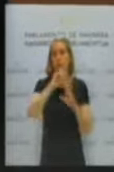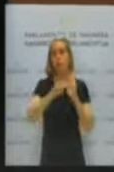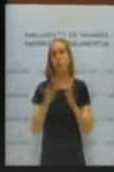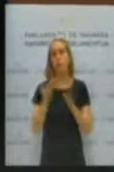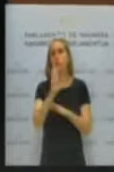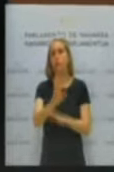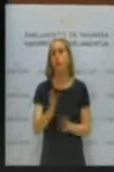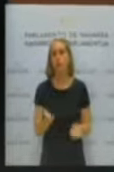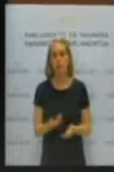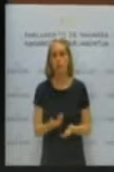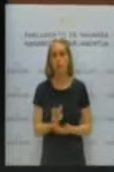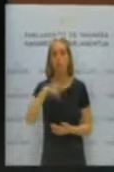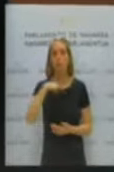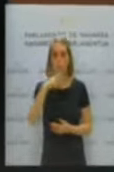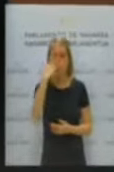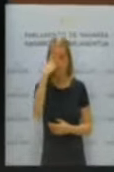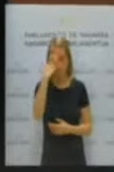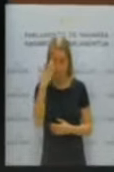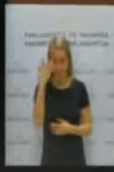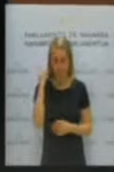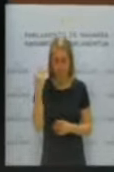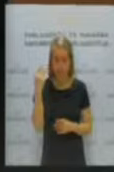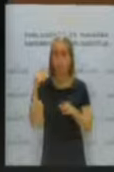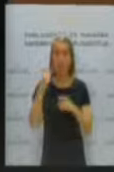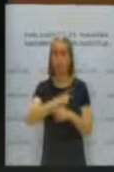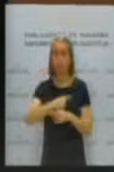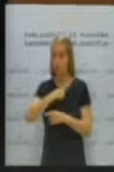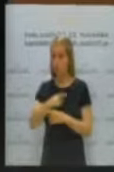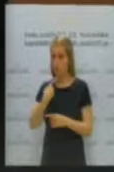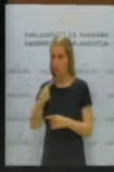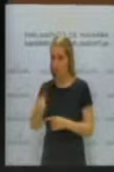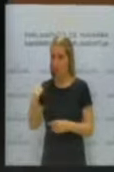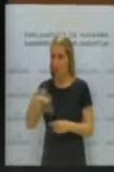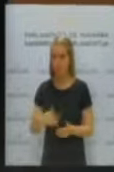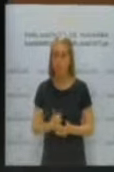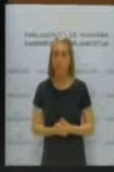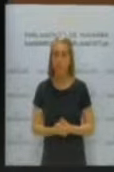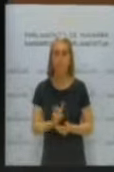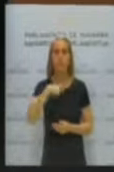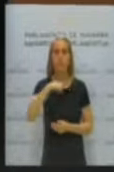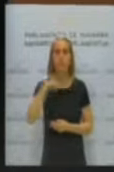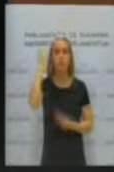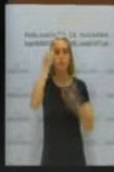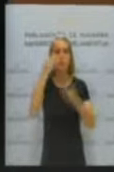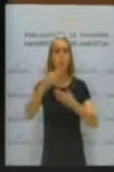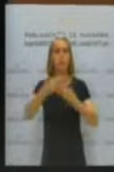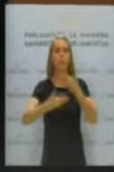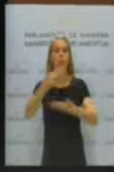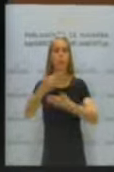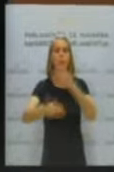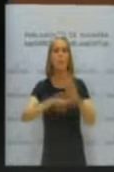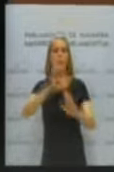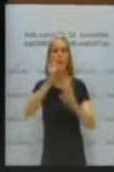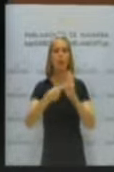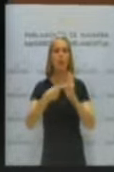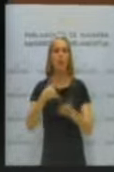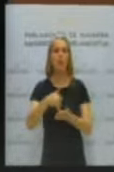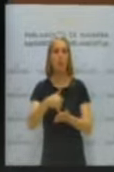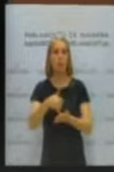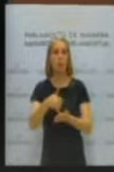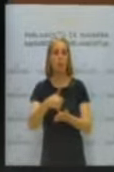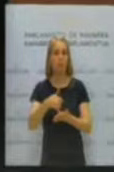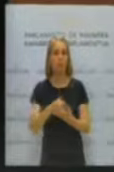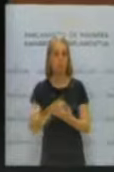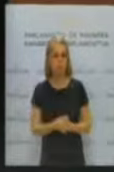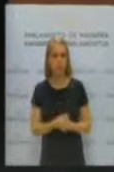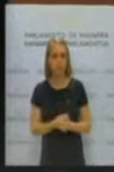hemos de recordarles, como lo hicimos en comisión, que nos sigue pareciendo un procedimiento legal flojo y